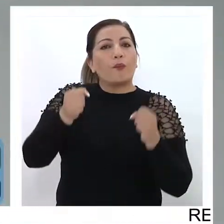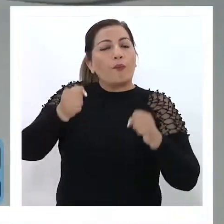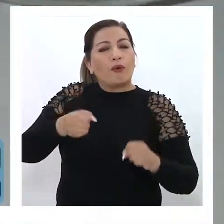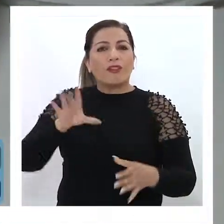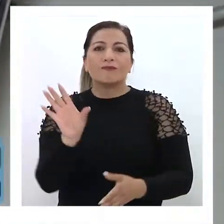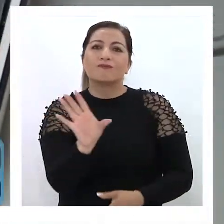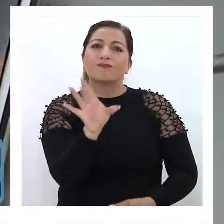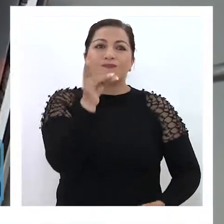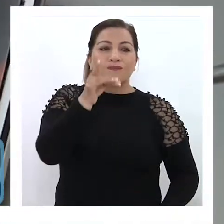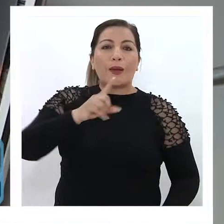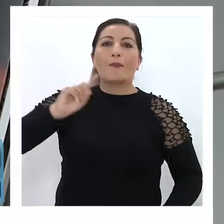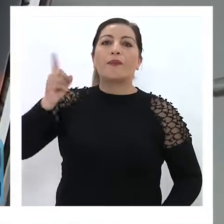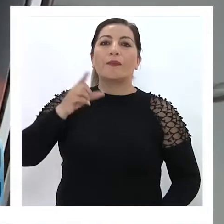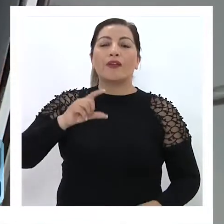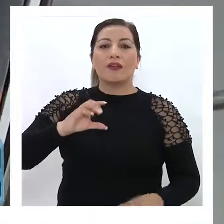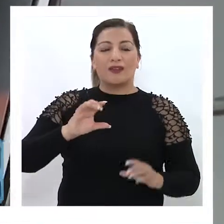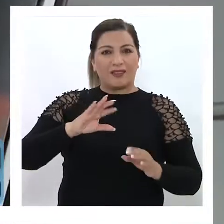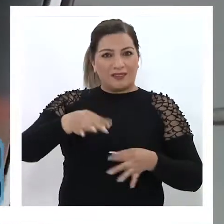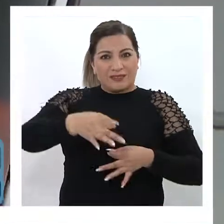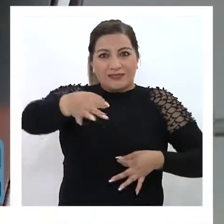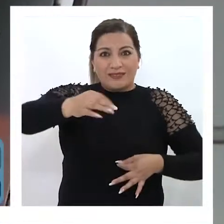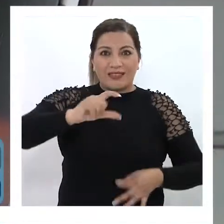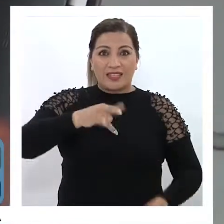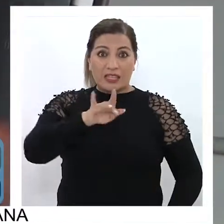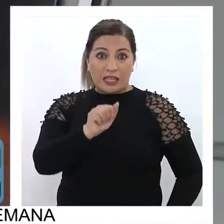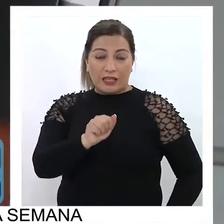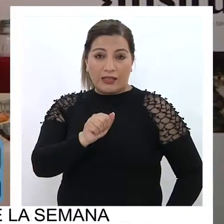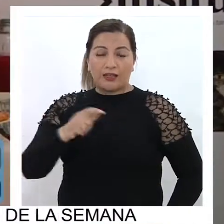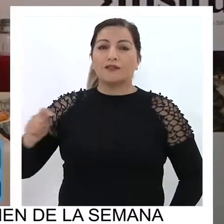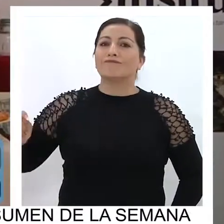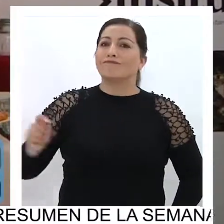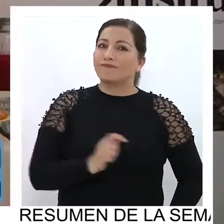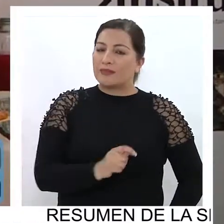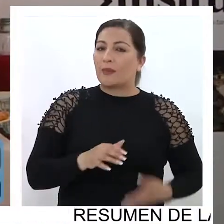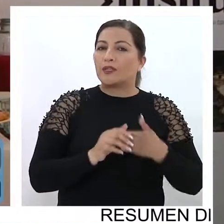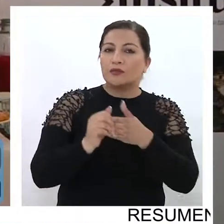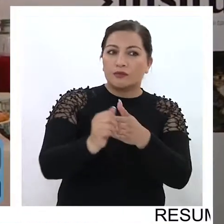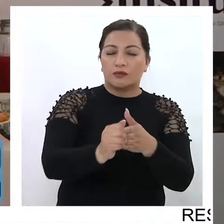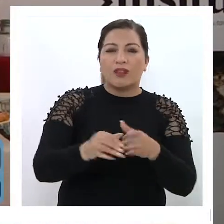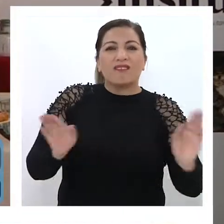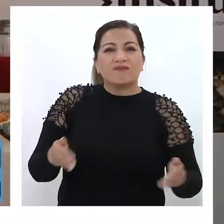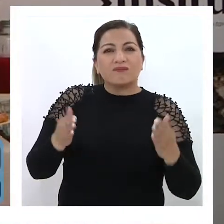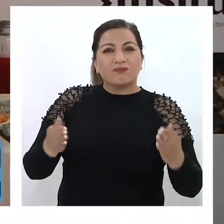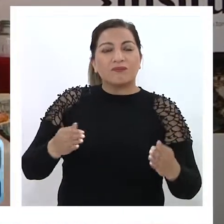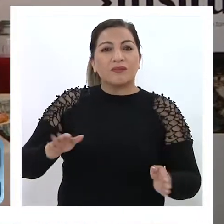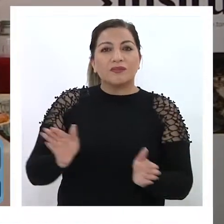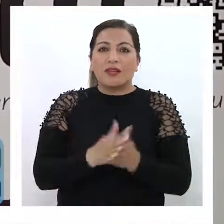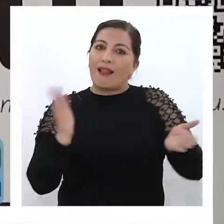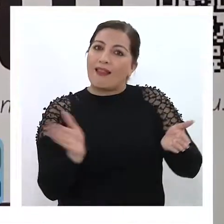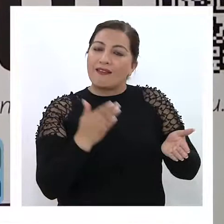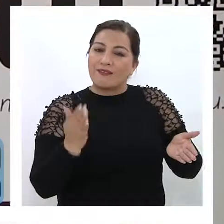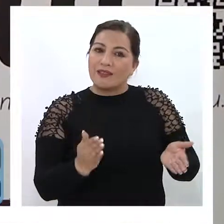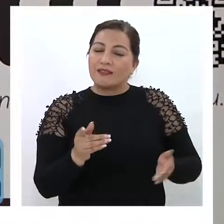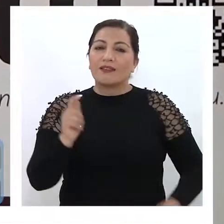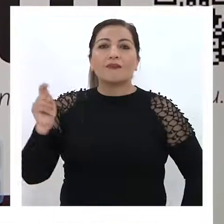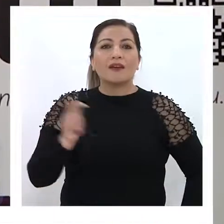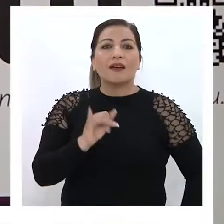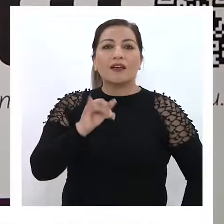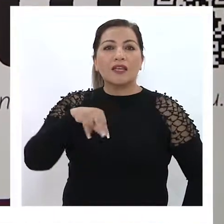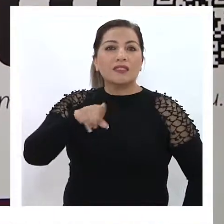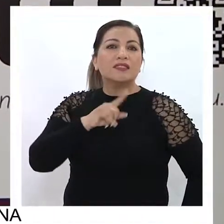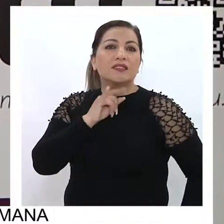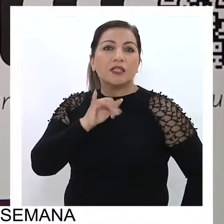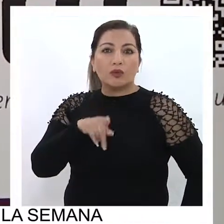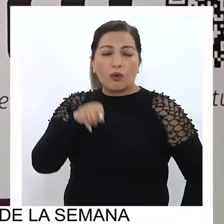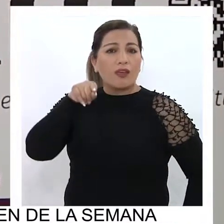se puede encontrar en la primera guía turística de Tarapacá. Impulsada por la revista Tarapacá In Situ, esta